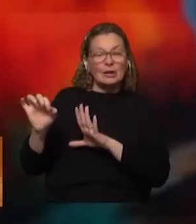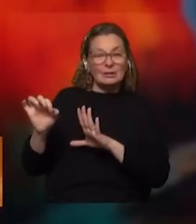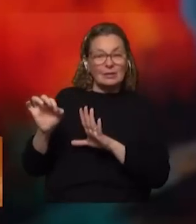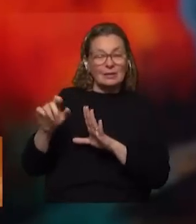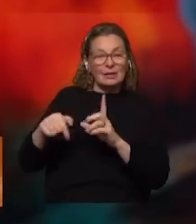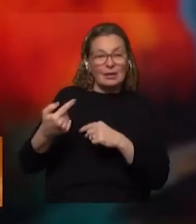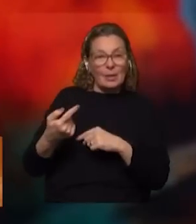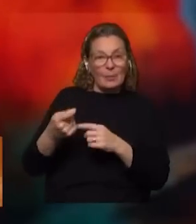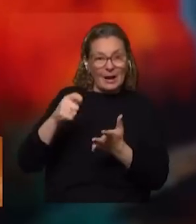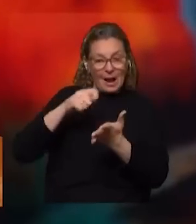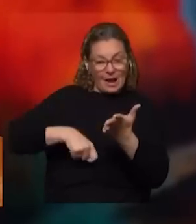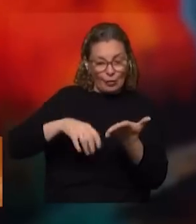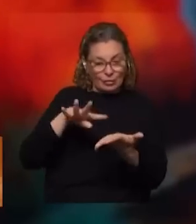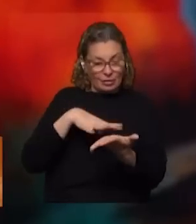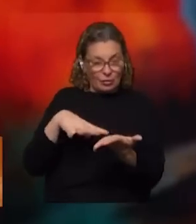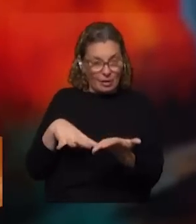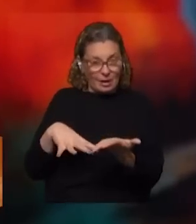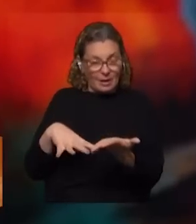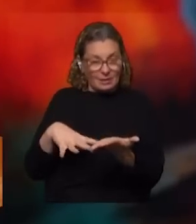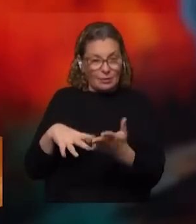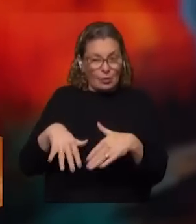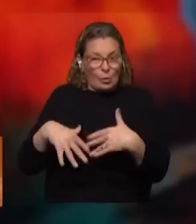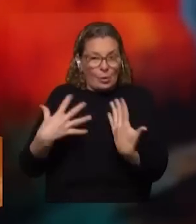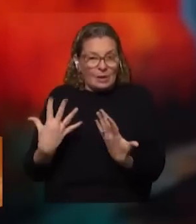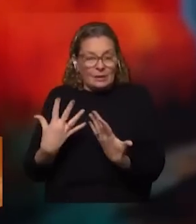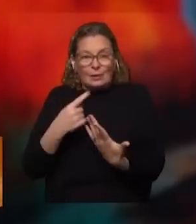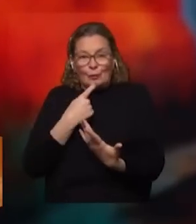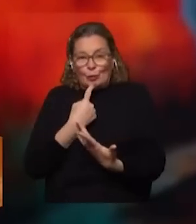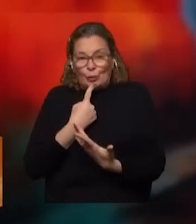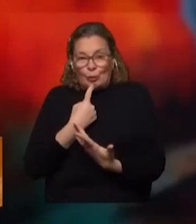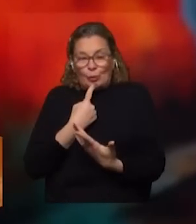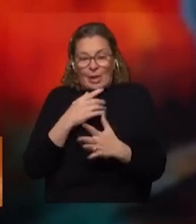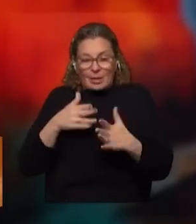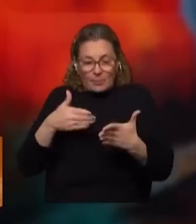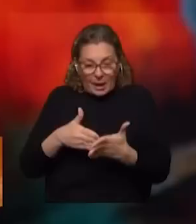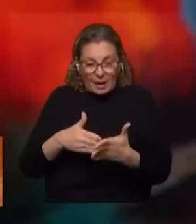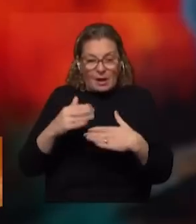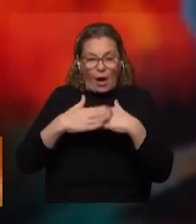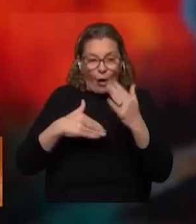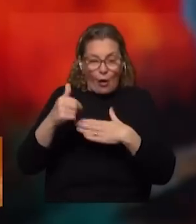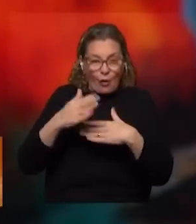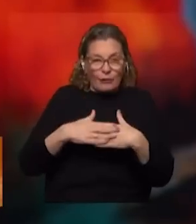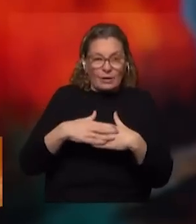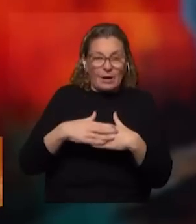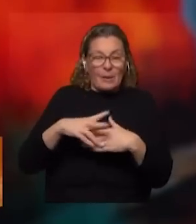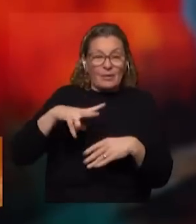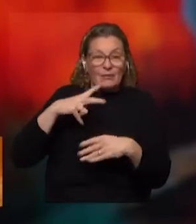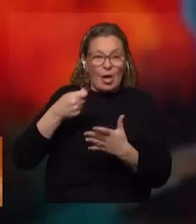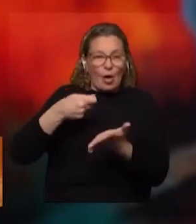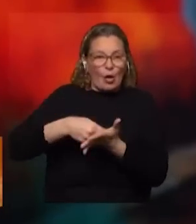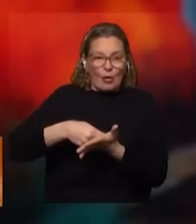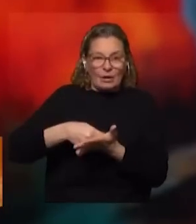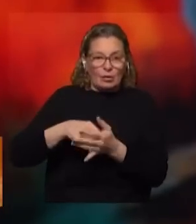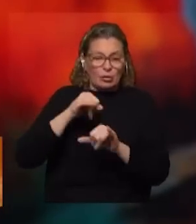si después lees el contrato además, cualquier causa que genere una detención en la obra que no se cumple además, el privado cobra igual aunque no termine de